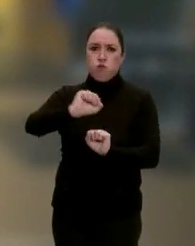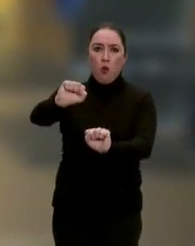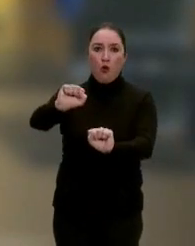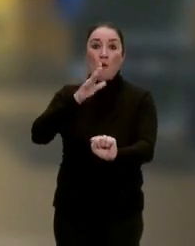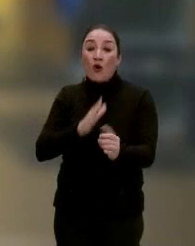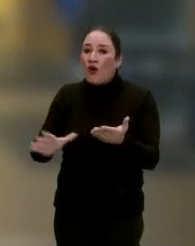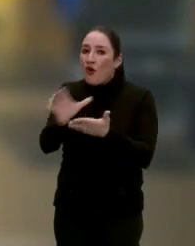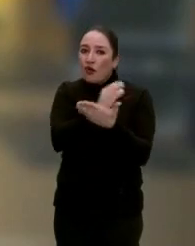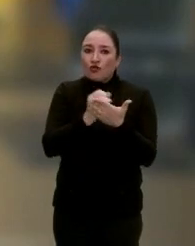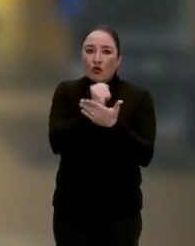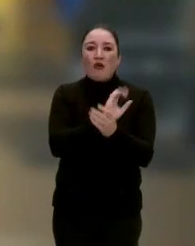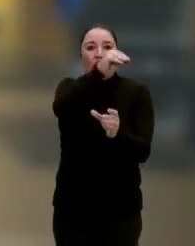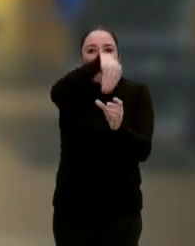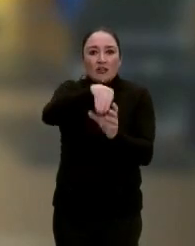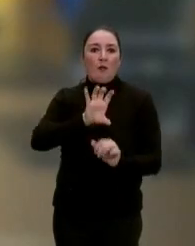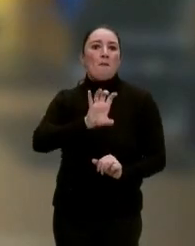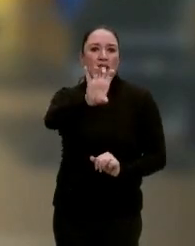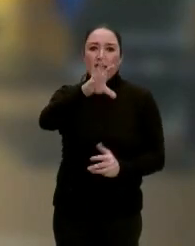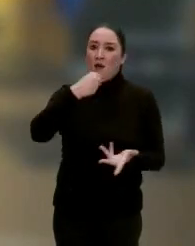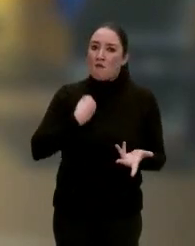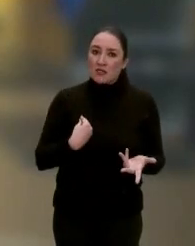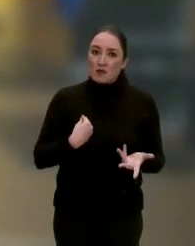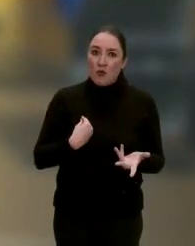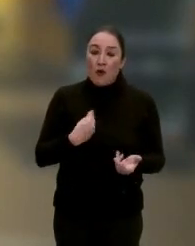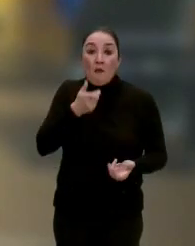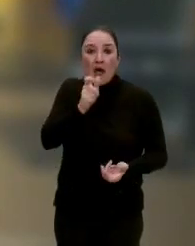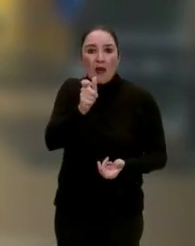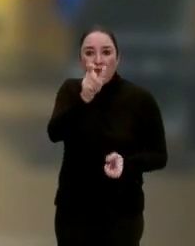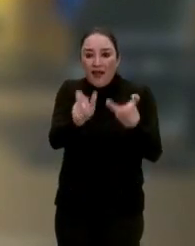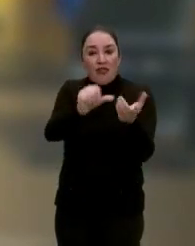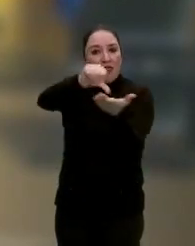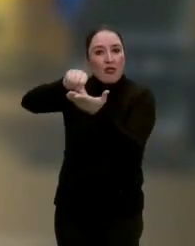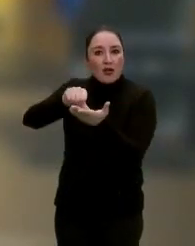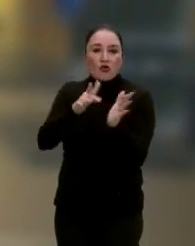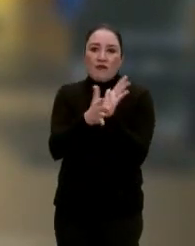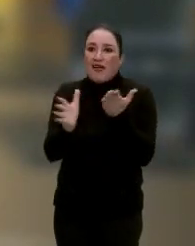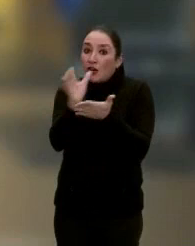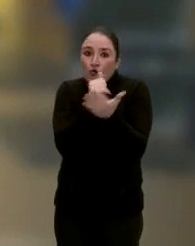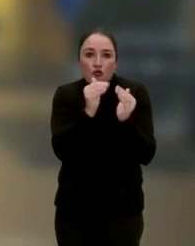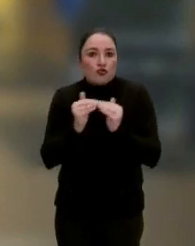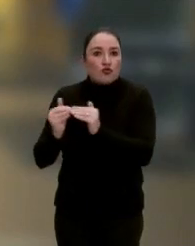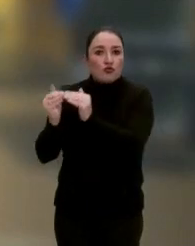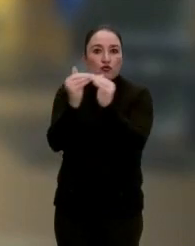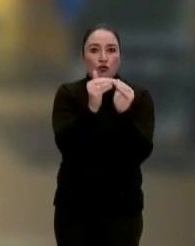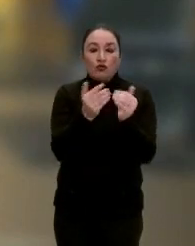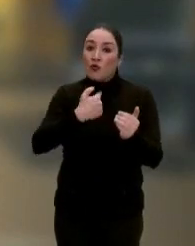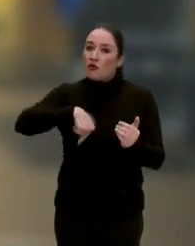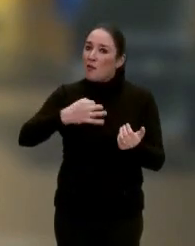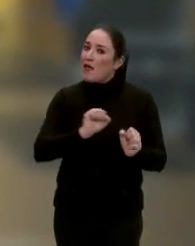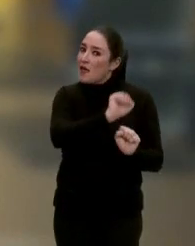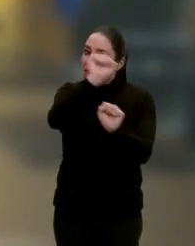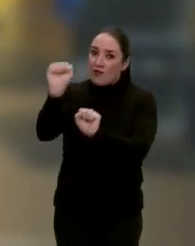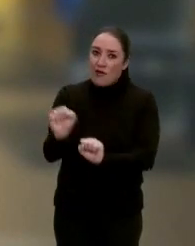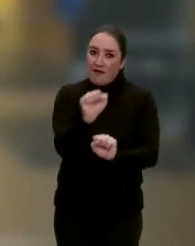somos ciudadanos de un mismo país y decir ciudadanos, es decir, iguales. Por eso defendemos que la